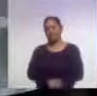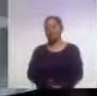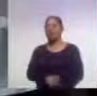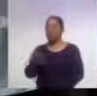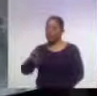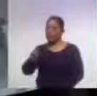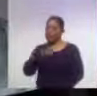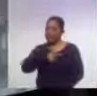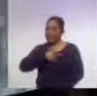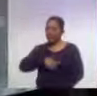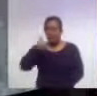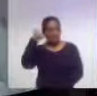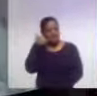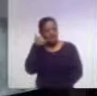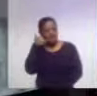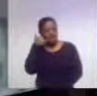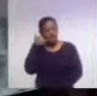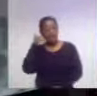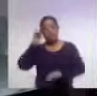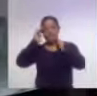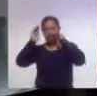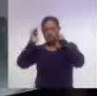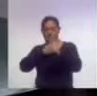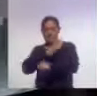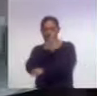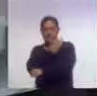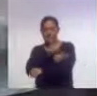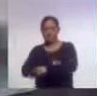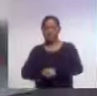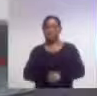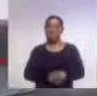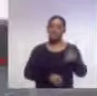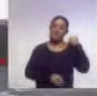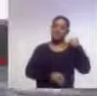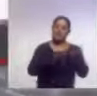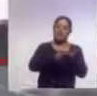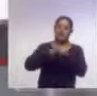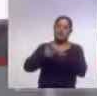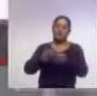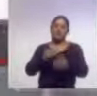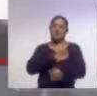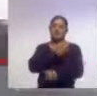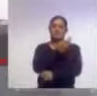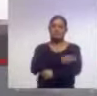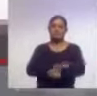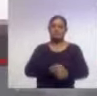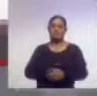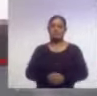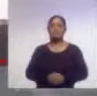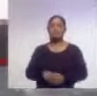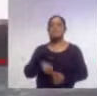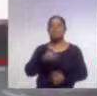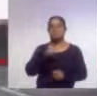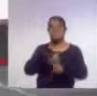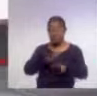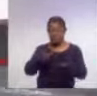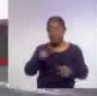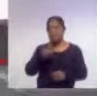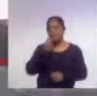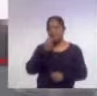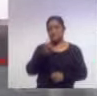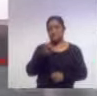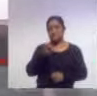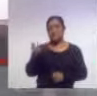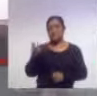con muchísimo gusto. Adam, ¿cómo estás? Buenas tardes. Gracias, Mario. Auditorio, buena tarde. Así es, informarles que al encabezar la